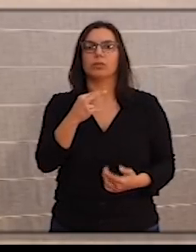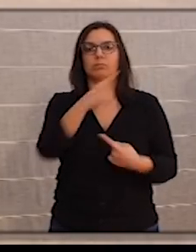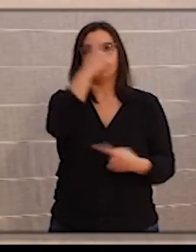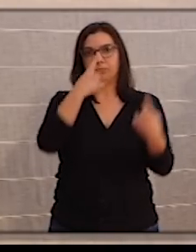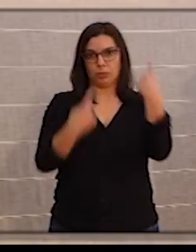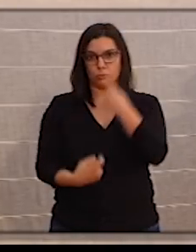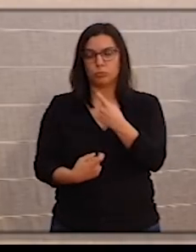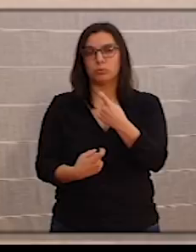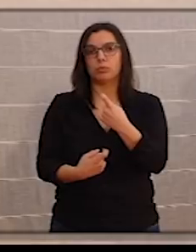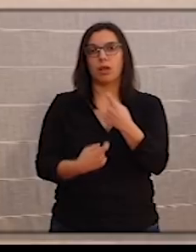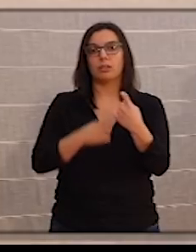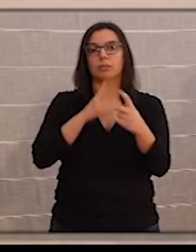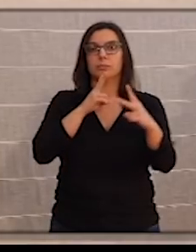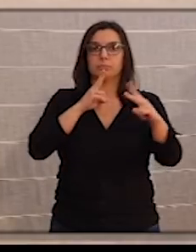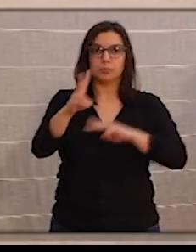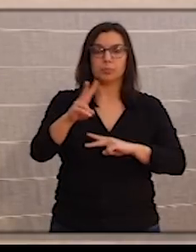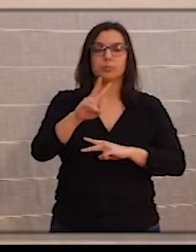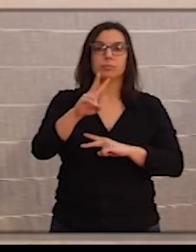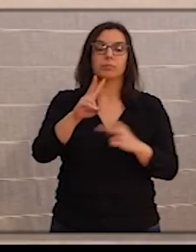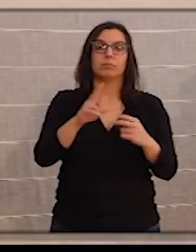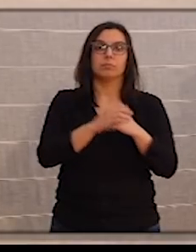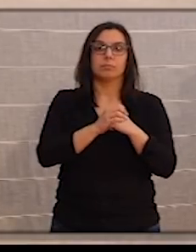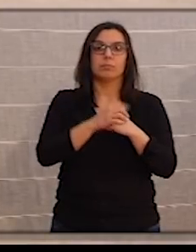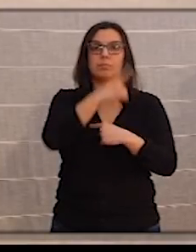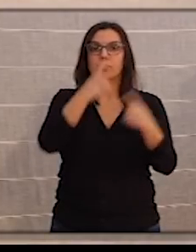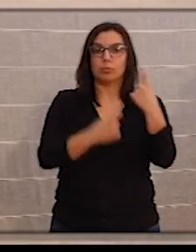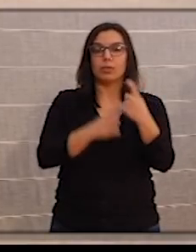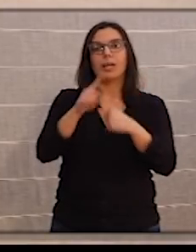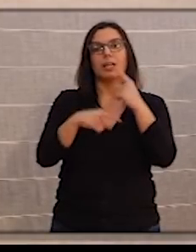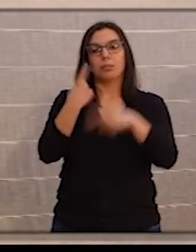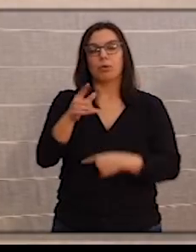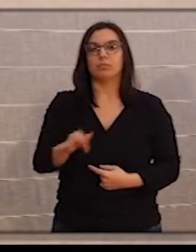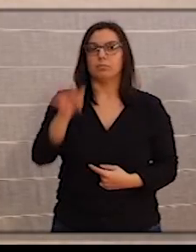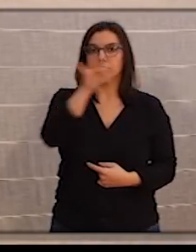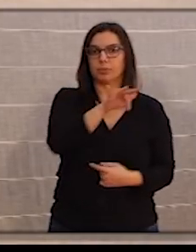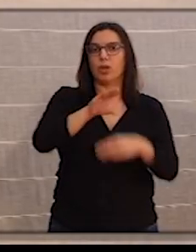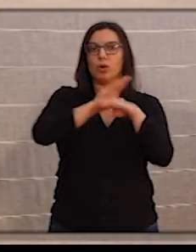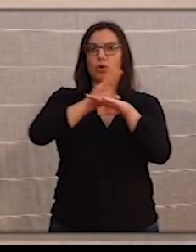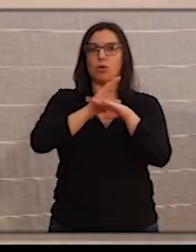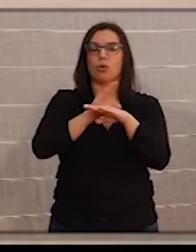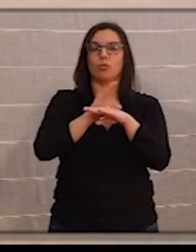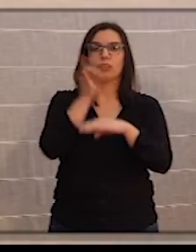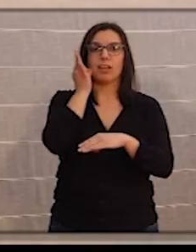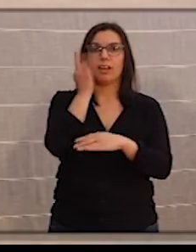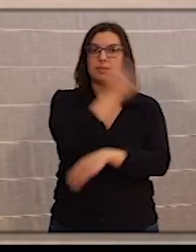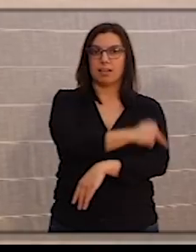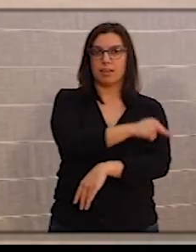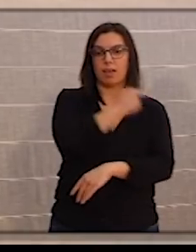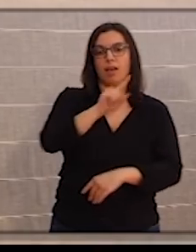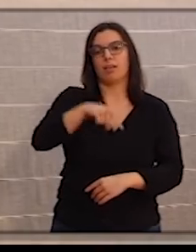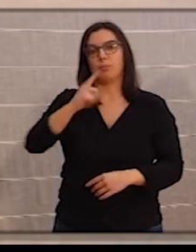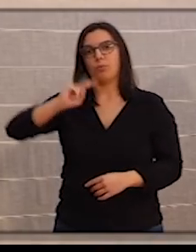preguntas. Contestaré en primer lugar las preguntas, luego seguirá la consejera de Sanidad y el